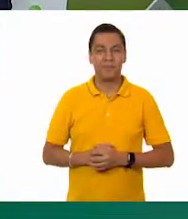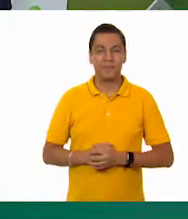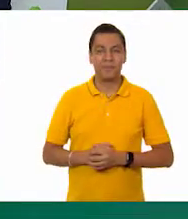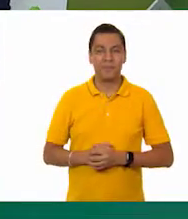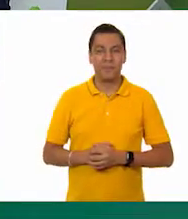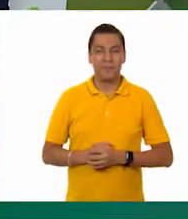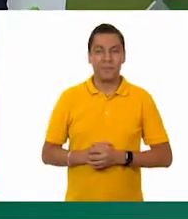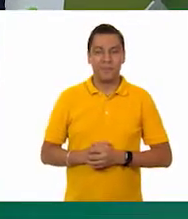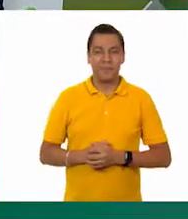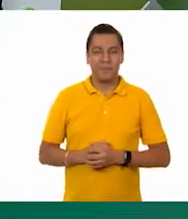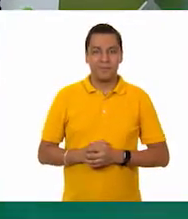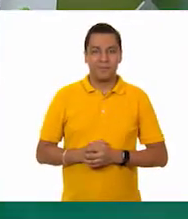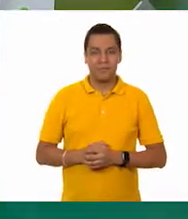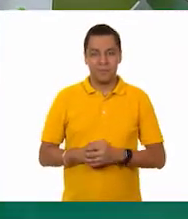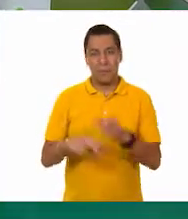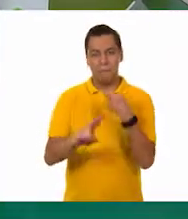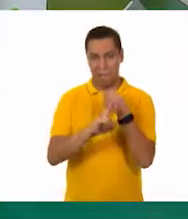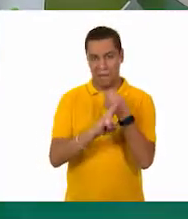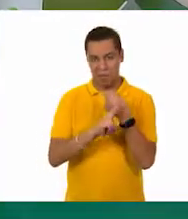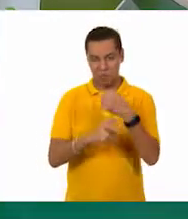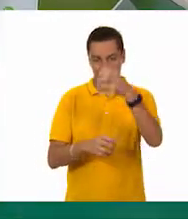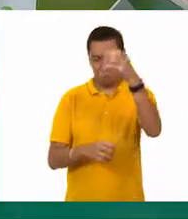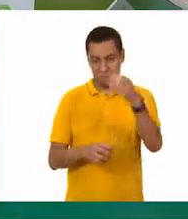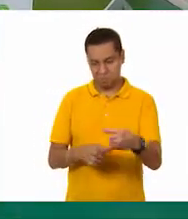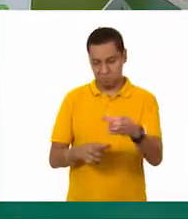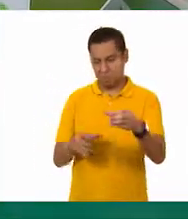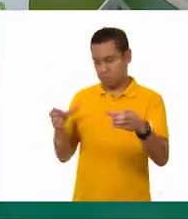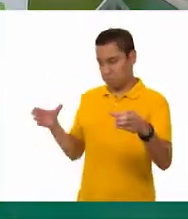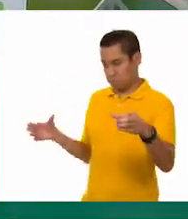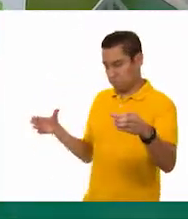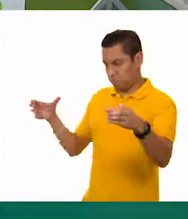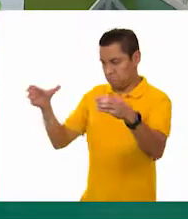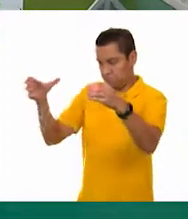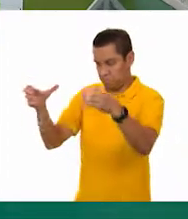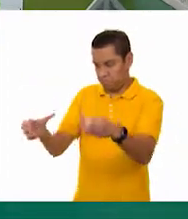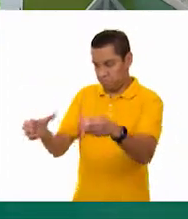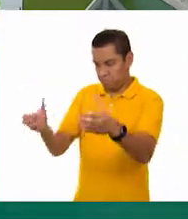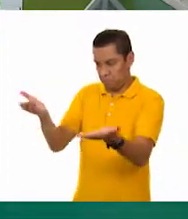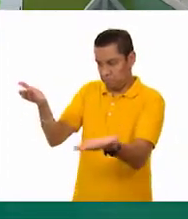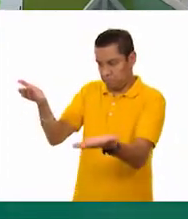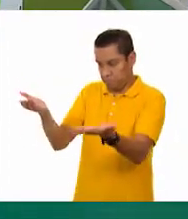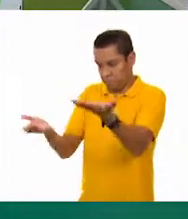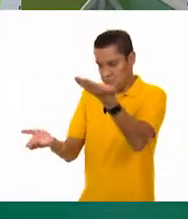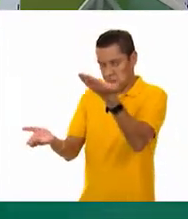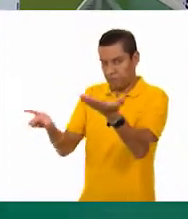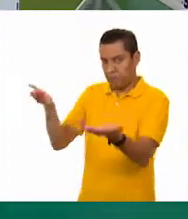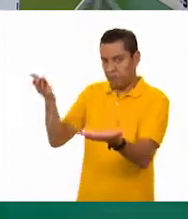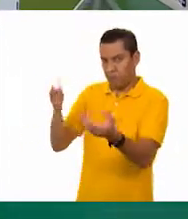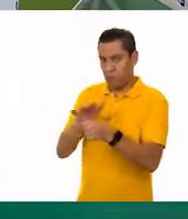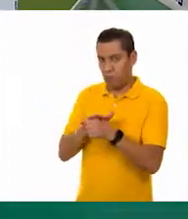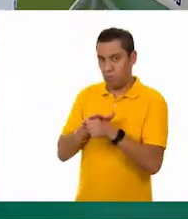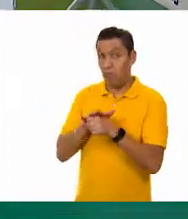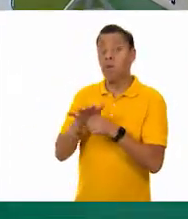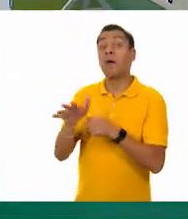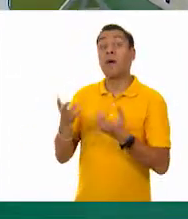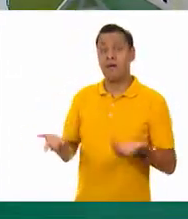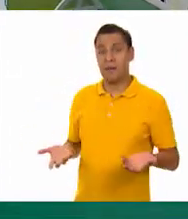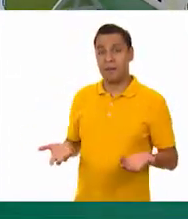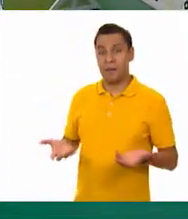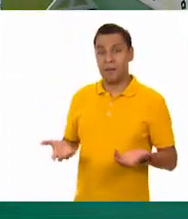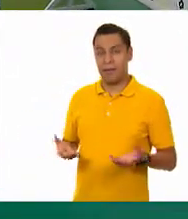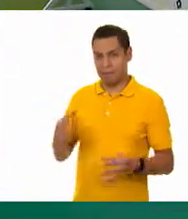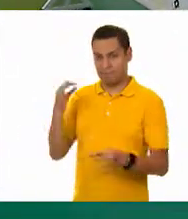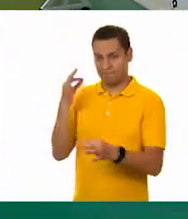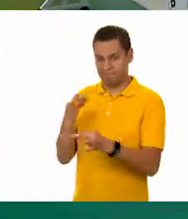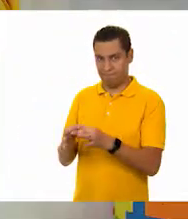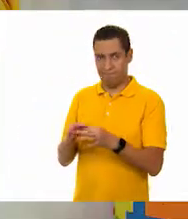Lo vamos a hacer con todo y vaso para no sacarlo y que sea menos complicado. Pero, dense cuenta que aquí los vasos son